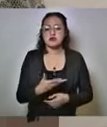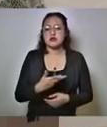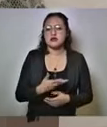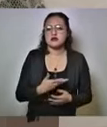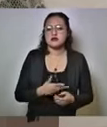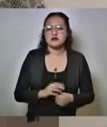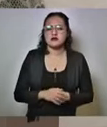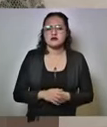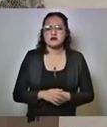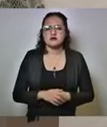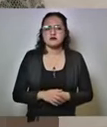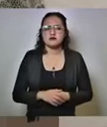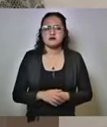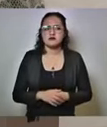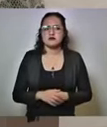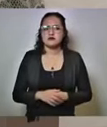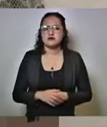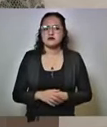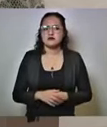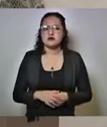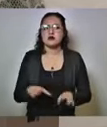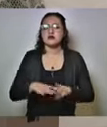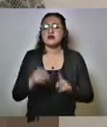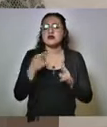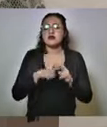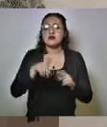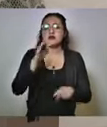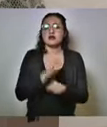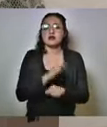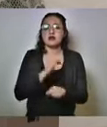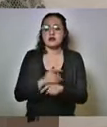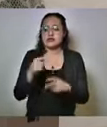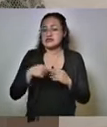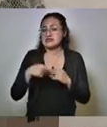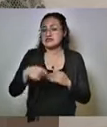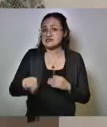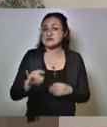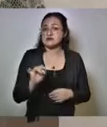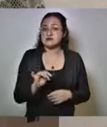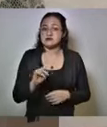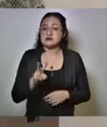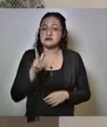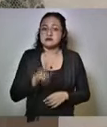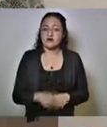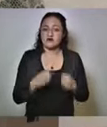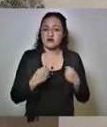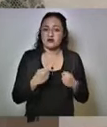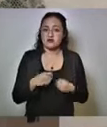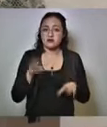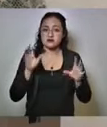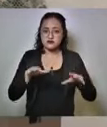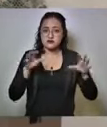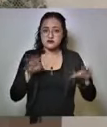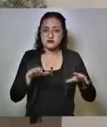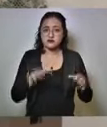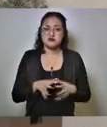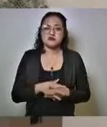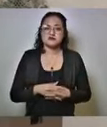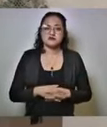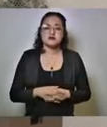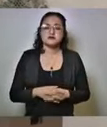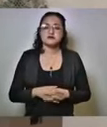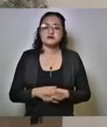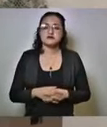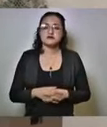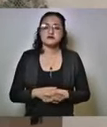alguna manera estamos en el inicio de esta temporada que ha resultado muy intensa efectivamente ya